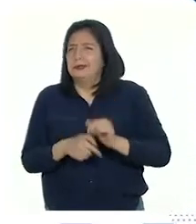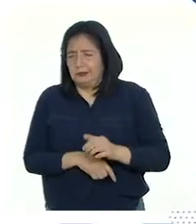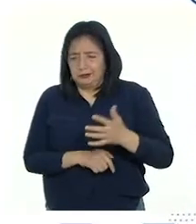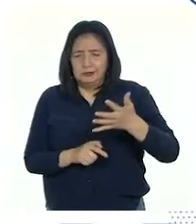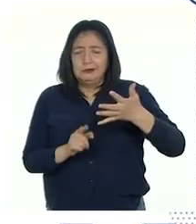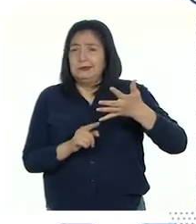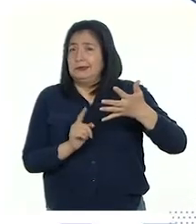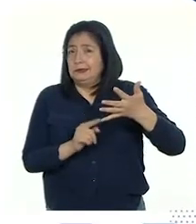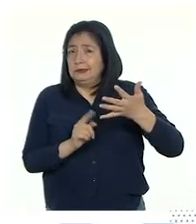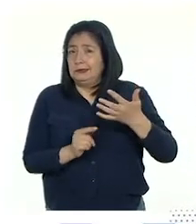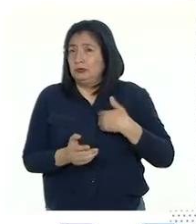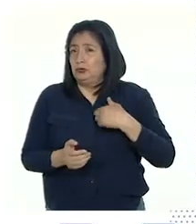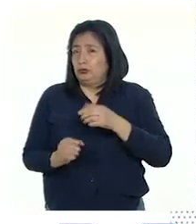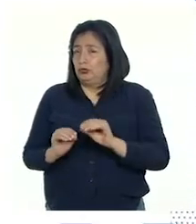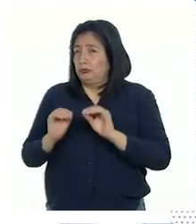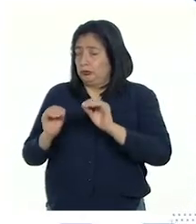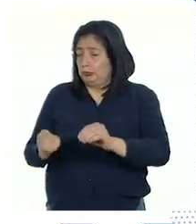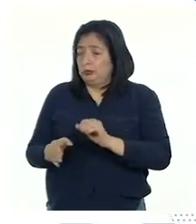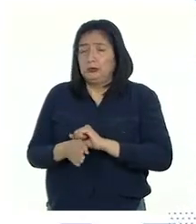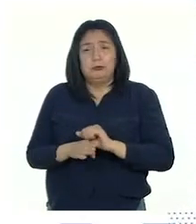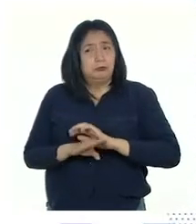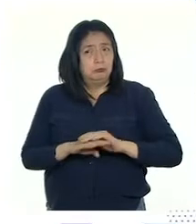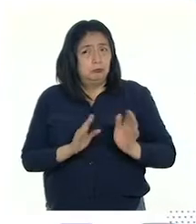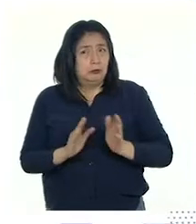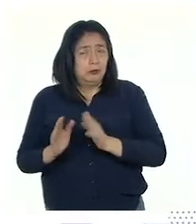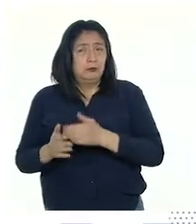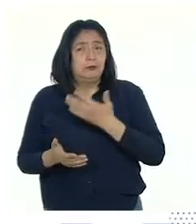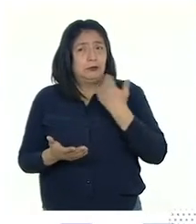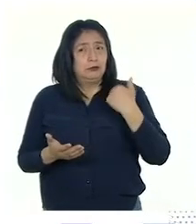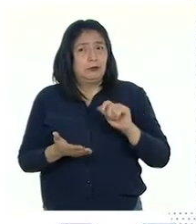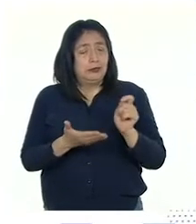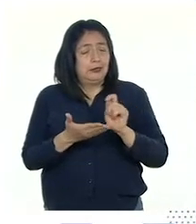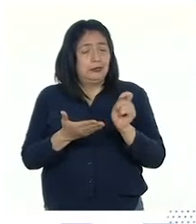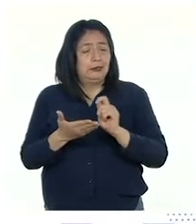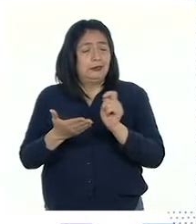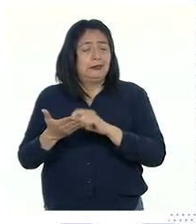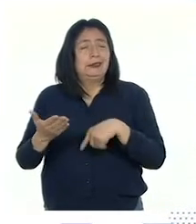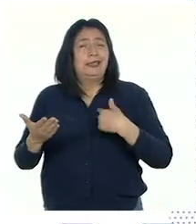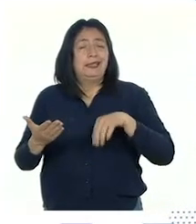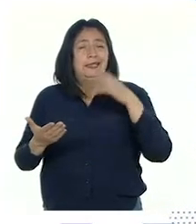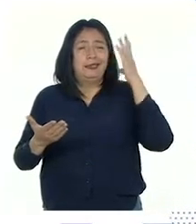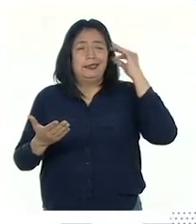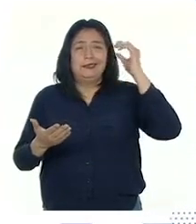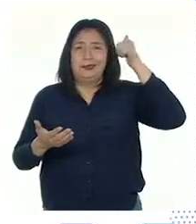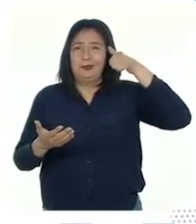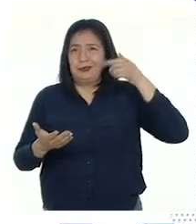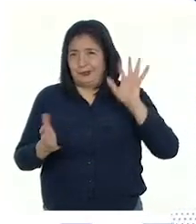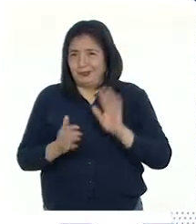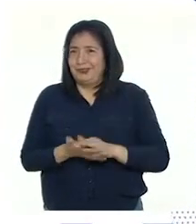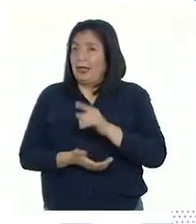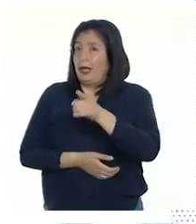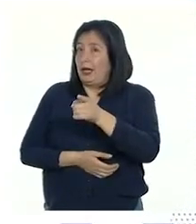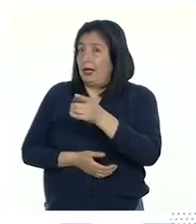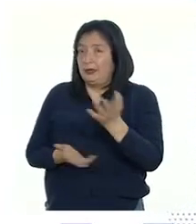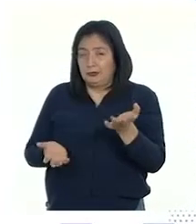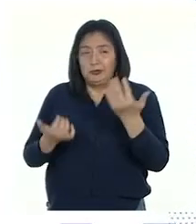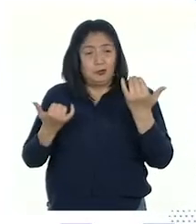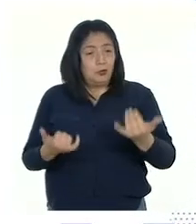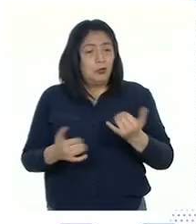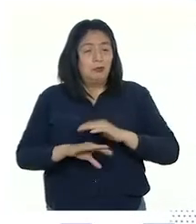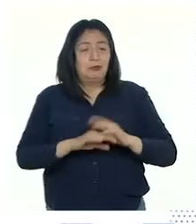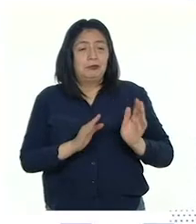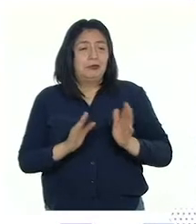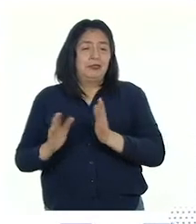Finalmente, elaboraremos y aplicaremos un plan para mejorar la escritura de la anécdota. Entonces, hoy